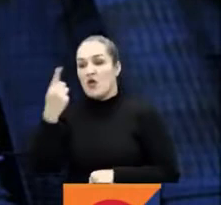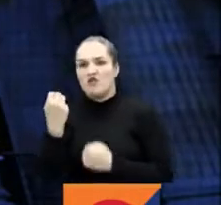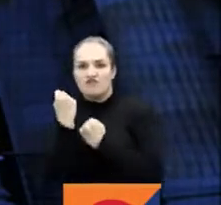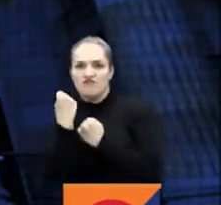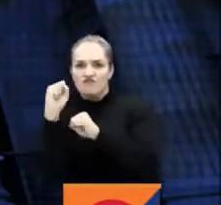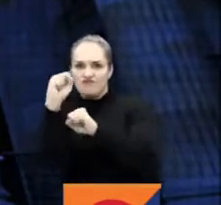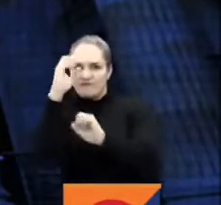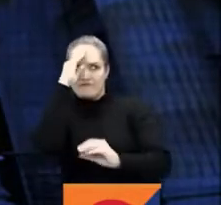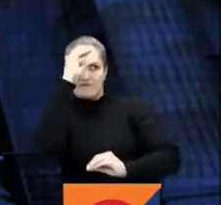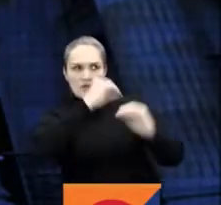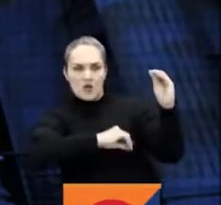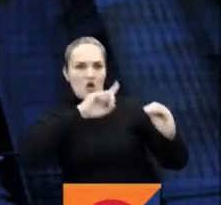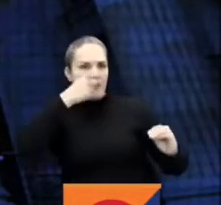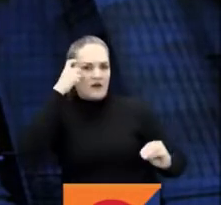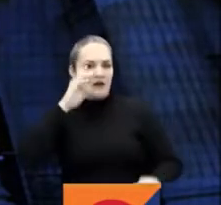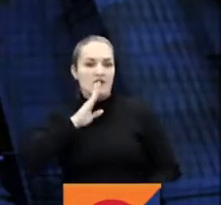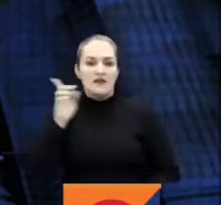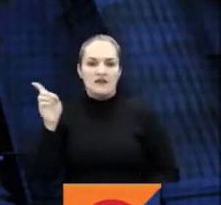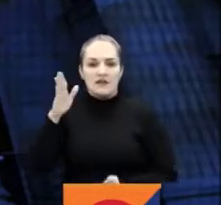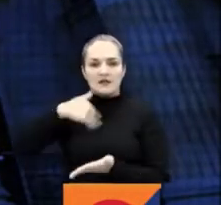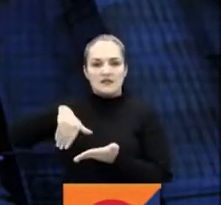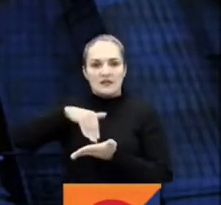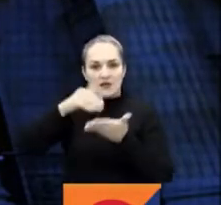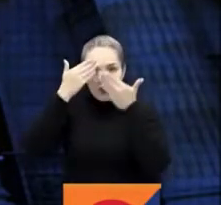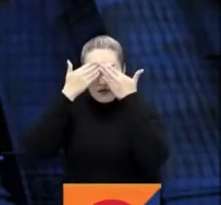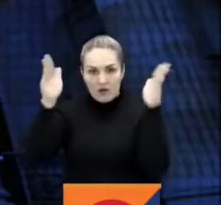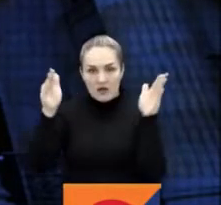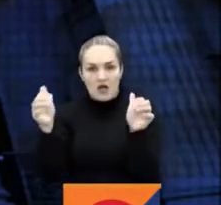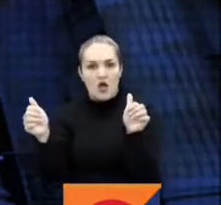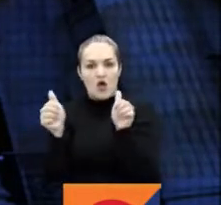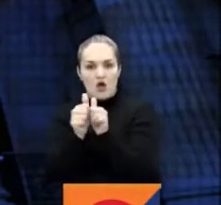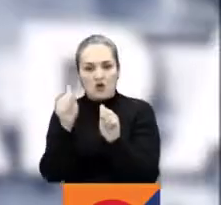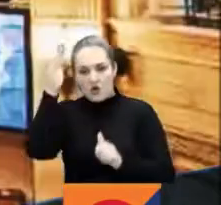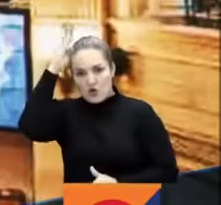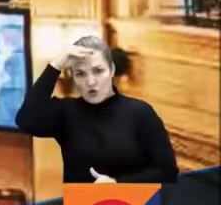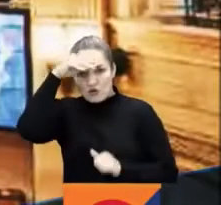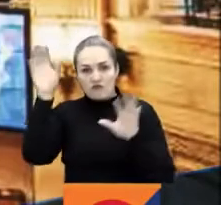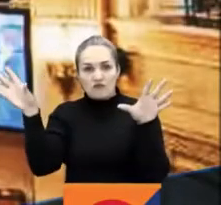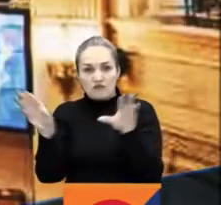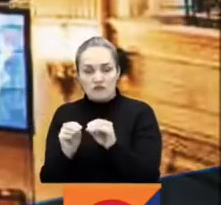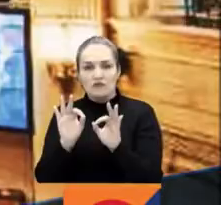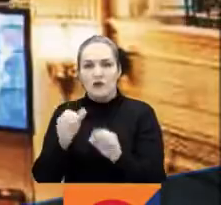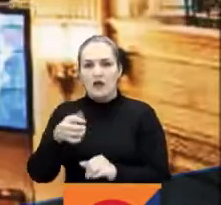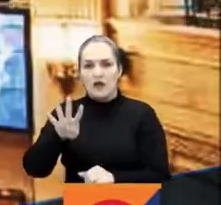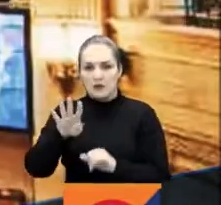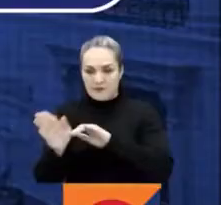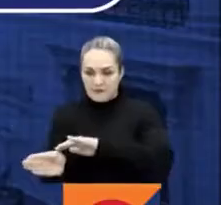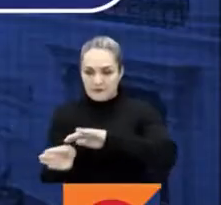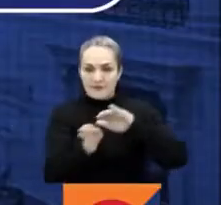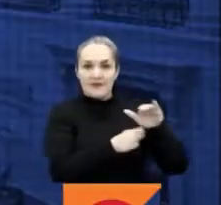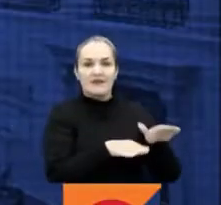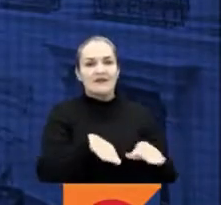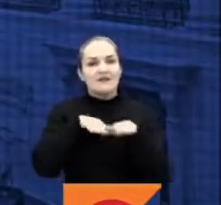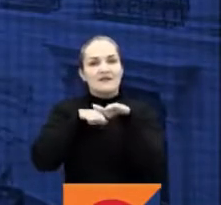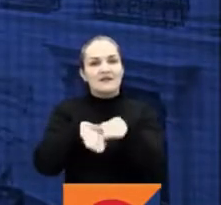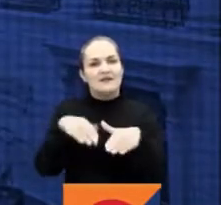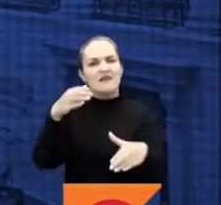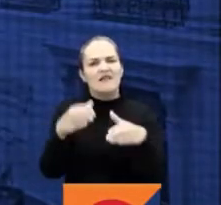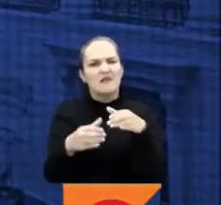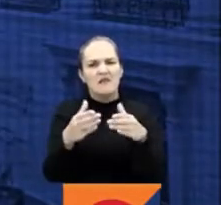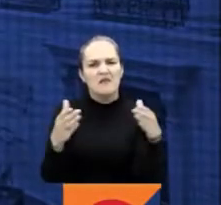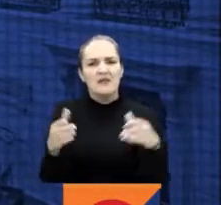Partido Centro Democrático y Rodolfo Hernández que pondrán un total de 14 votos. Representantes a la Cámara. Son